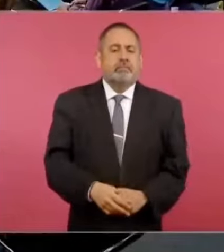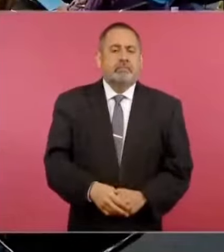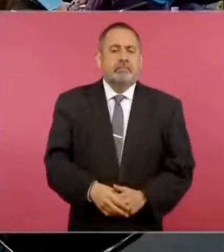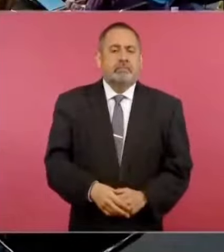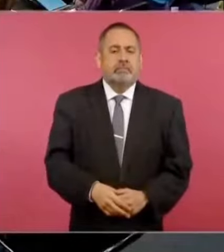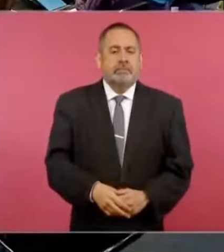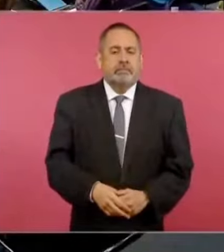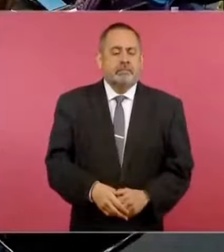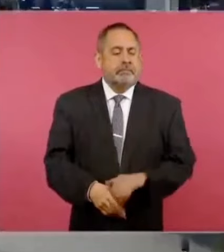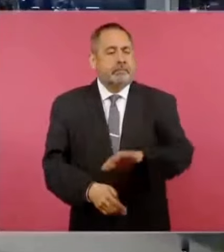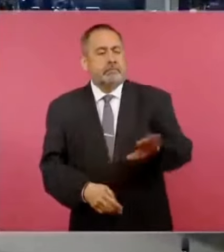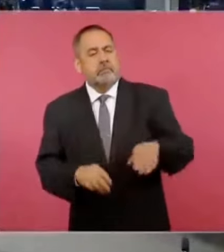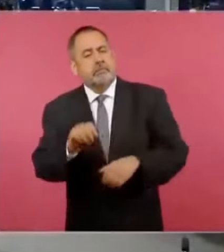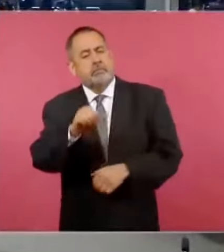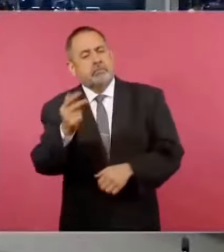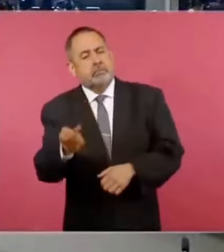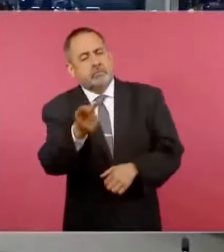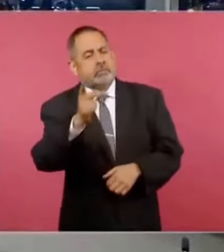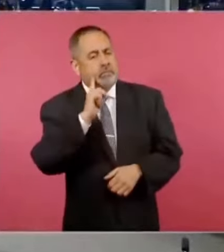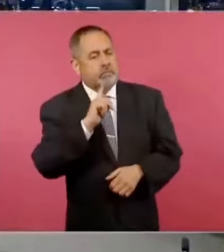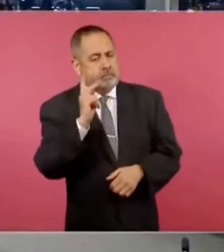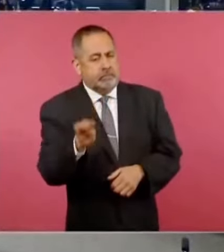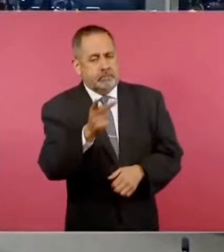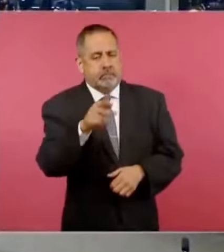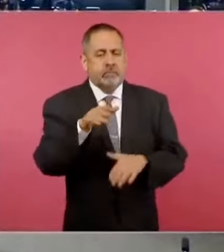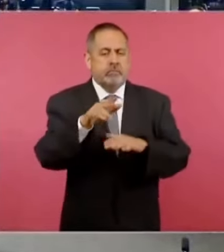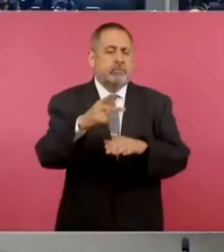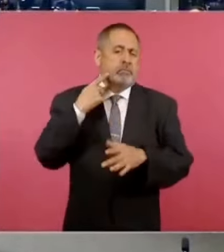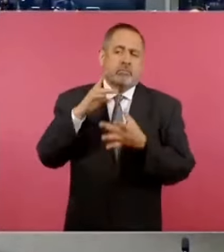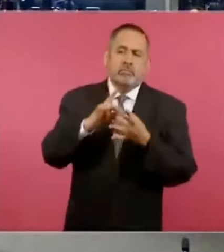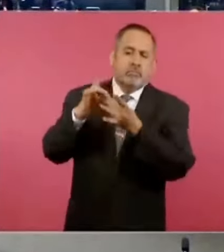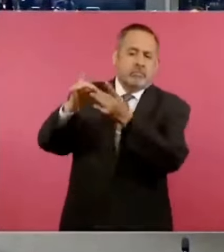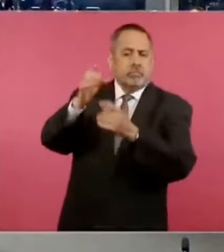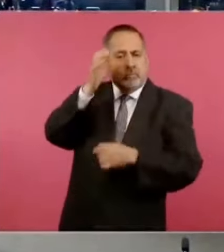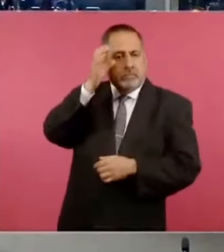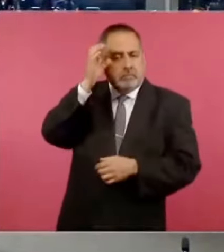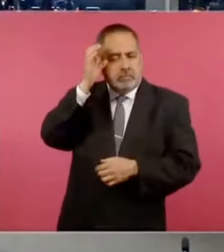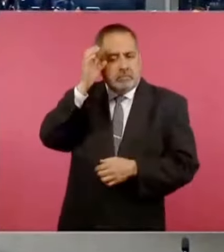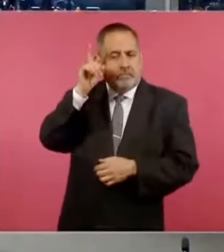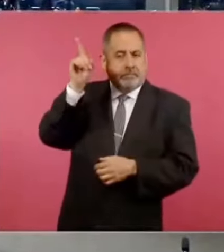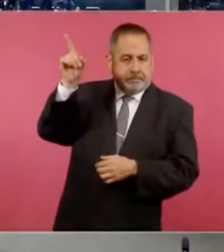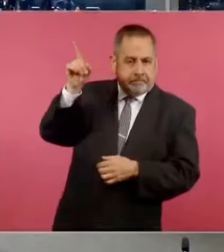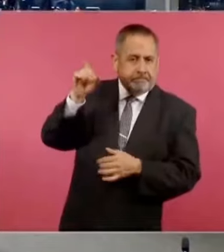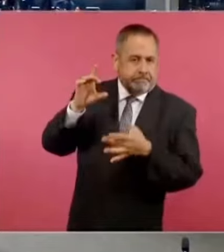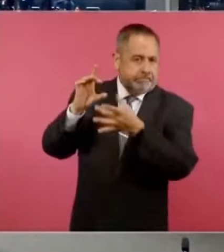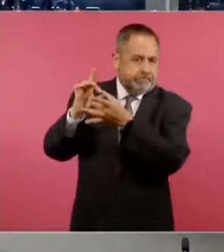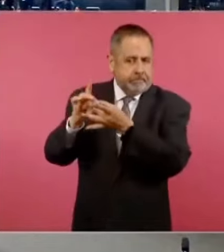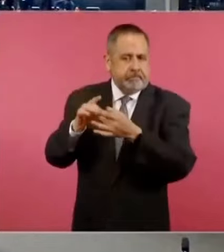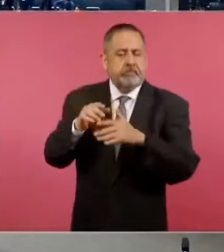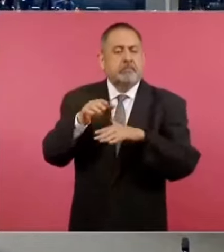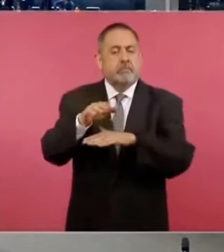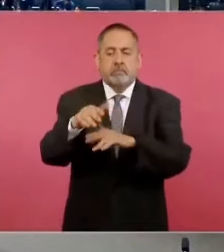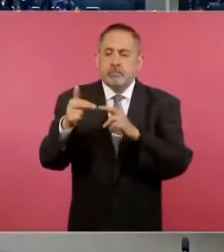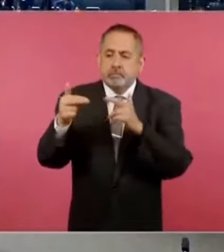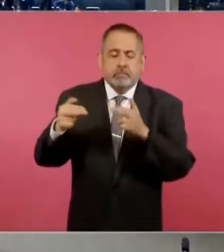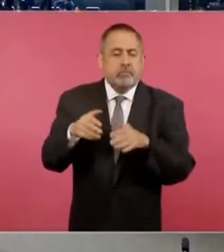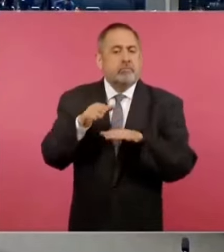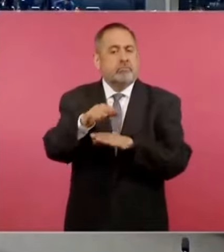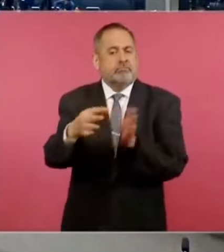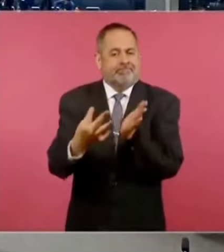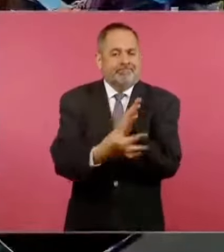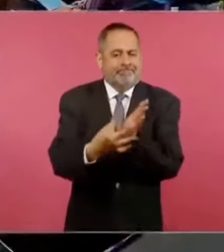En otra pregunta, presidente, sobre la política comercial con China y por esta controversia sobre el acero,